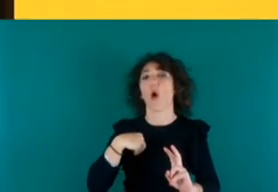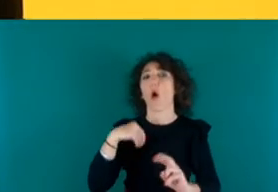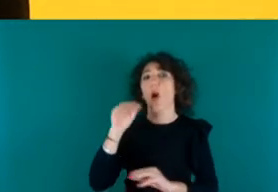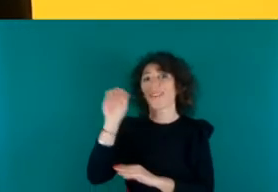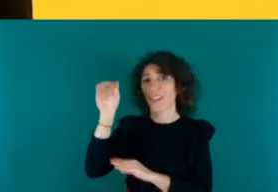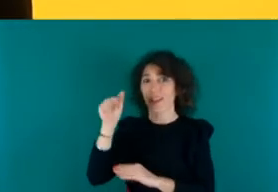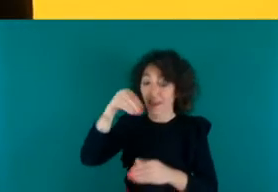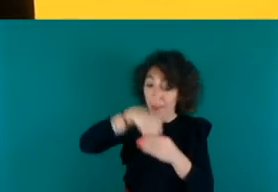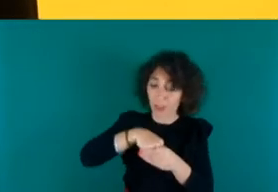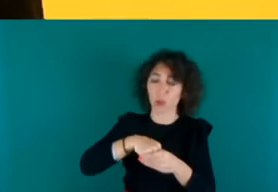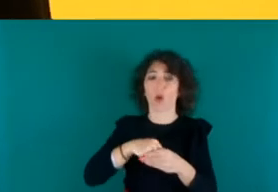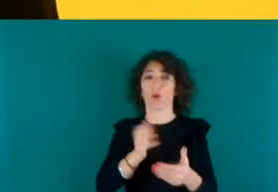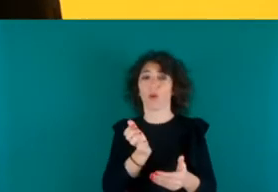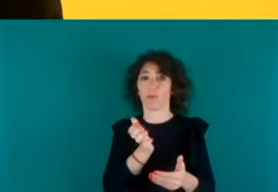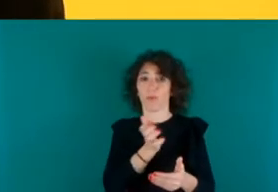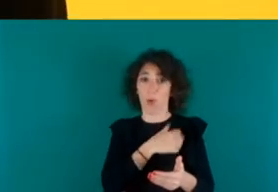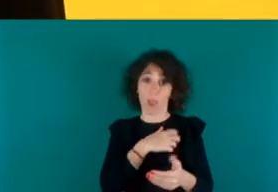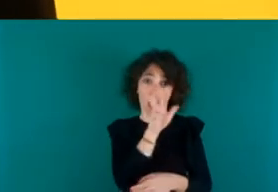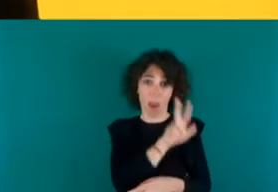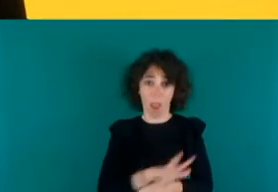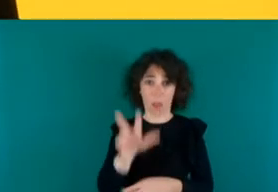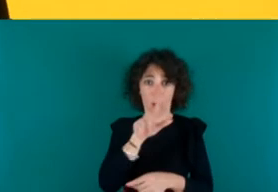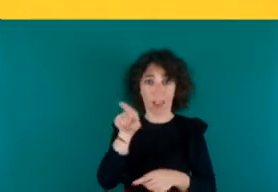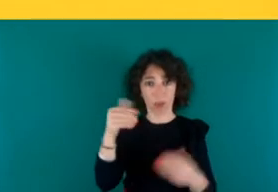policía nacional que tramitan la solicitud.